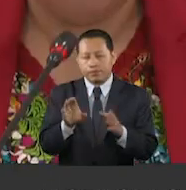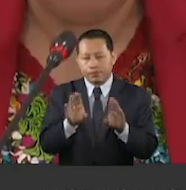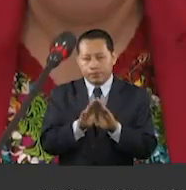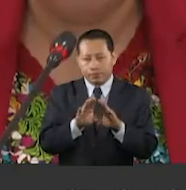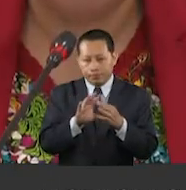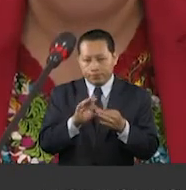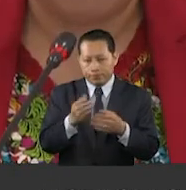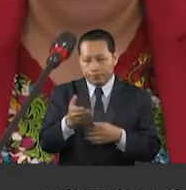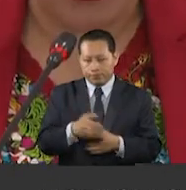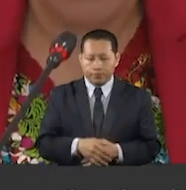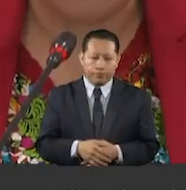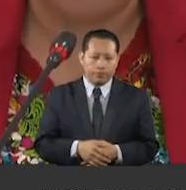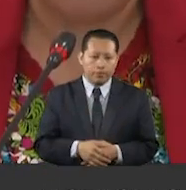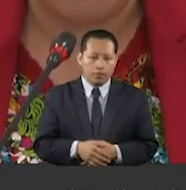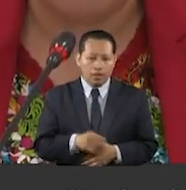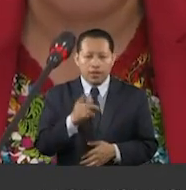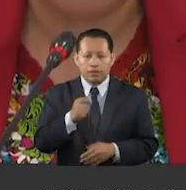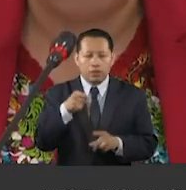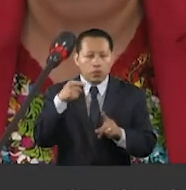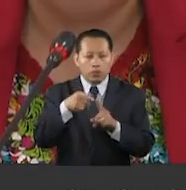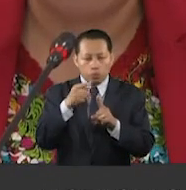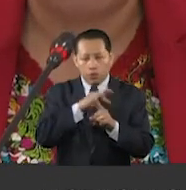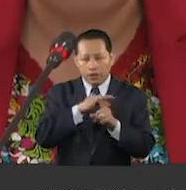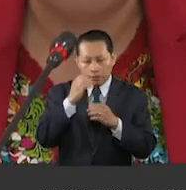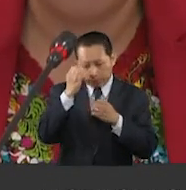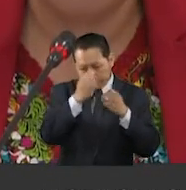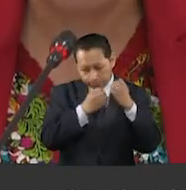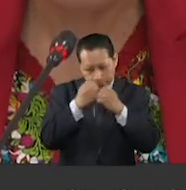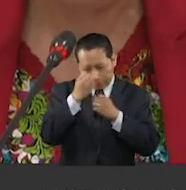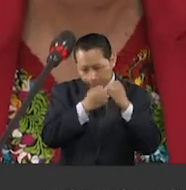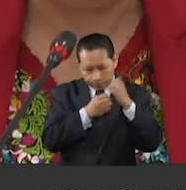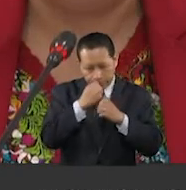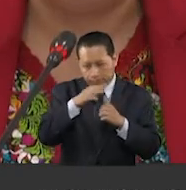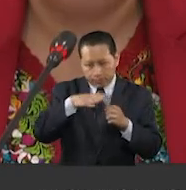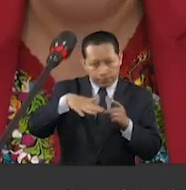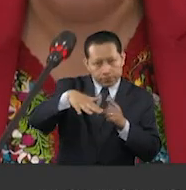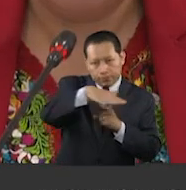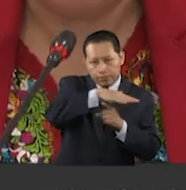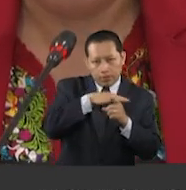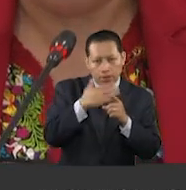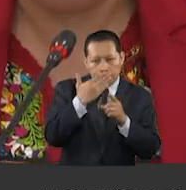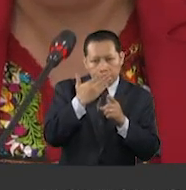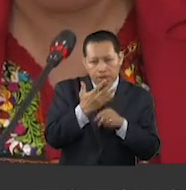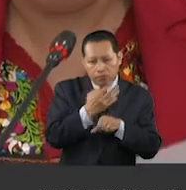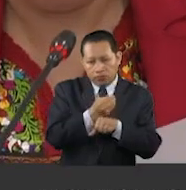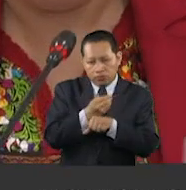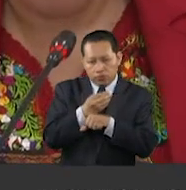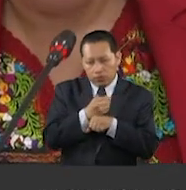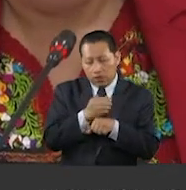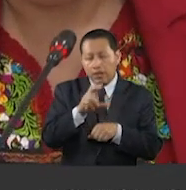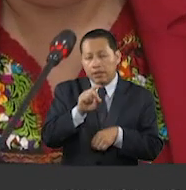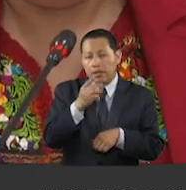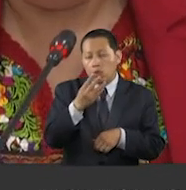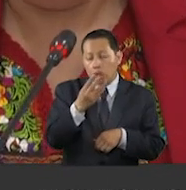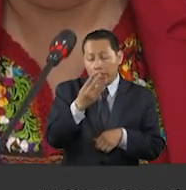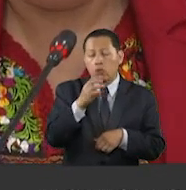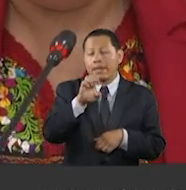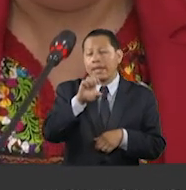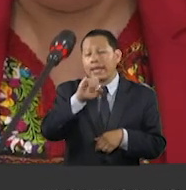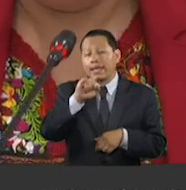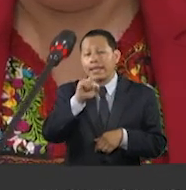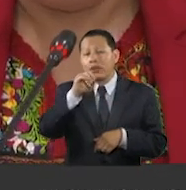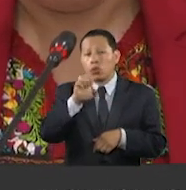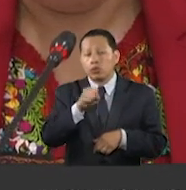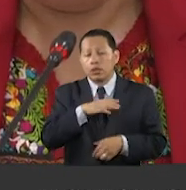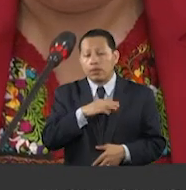El objetivo es evaluar, remediar y restaurar los ecosistemas y el medio ambiente en 34 ejidos pertenecientes